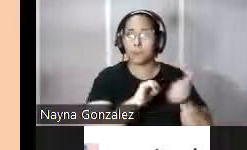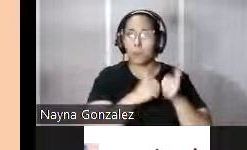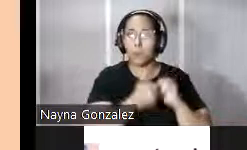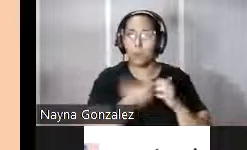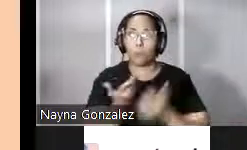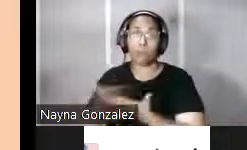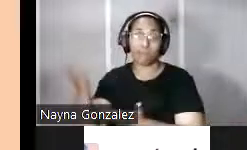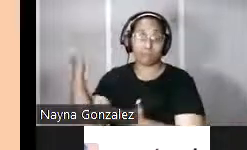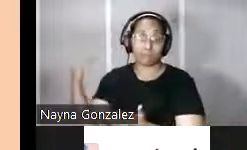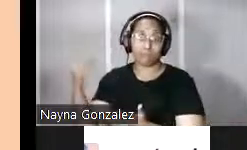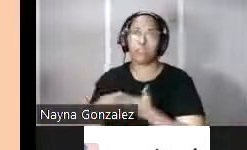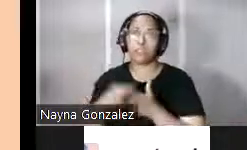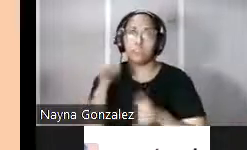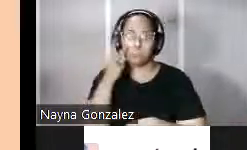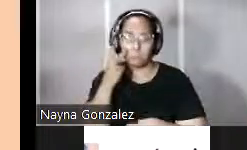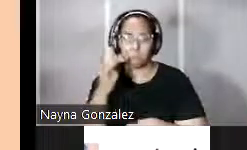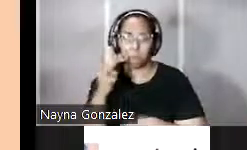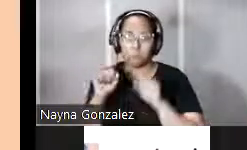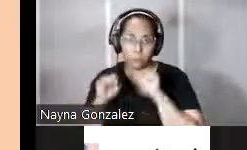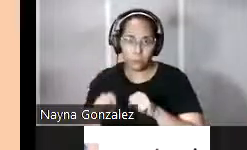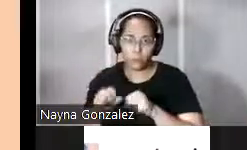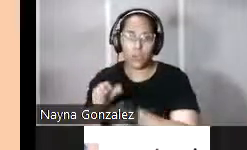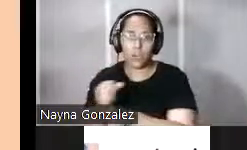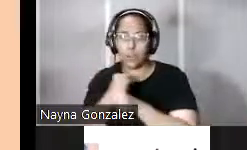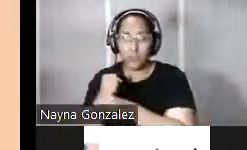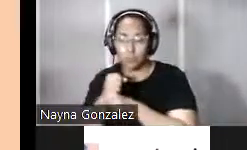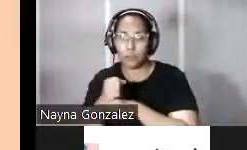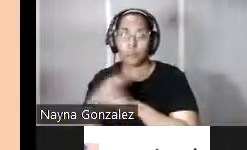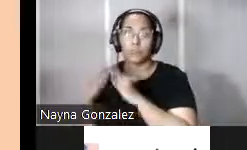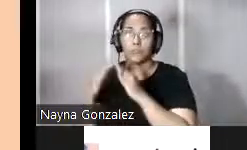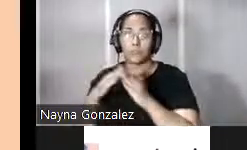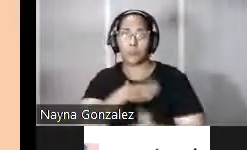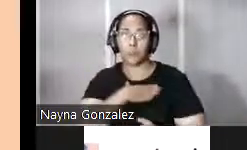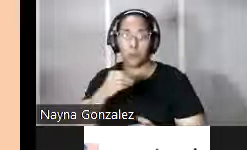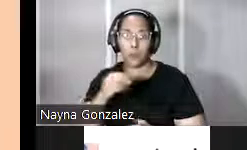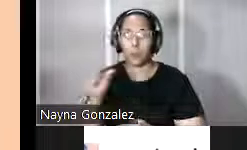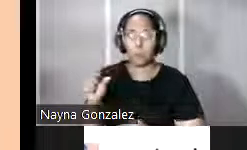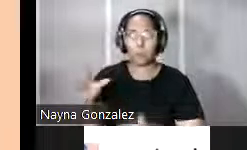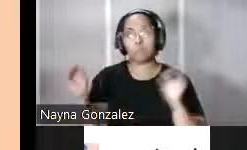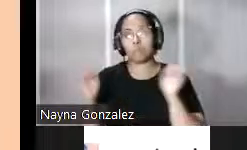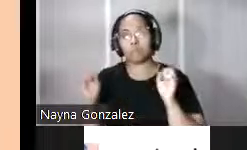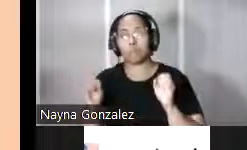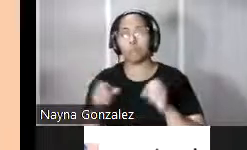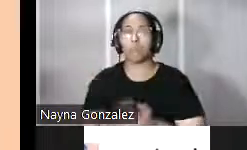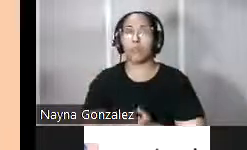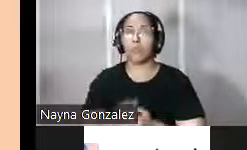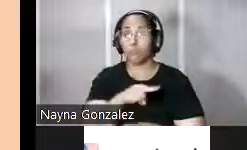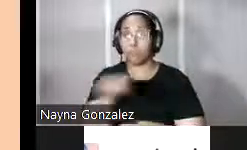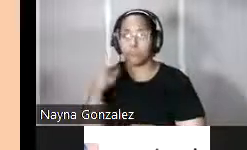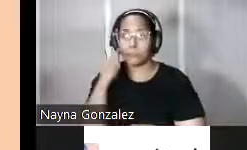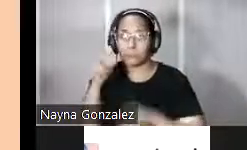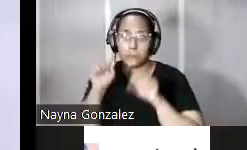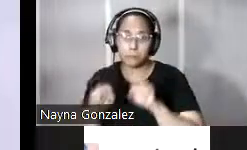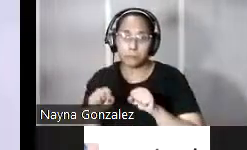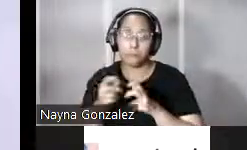originalmente esa primitiva fortificación de Casa Blanca que poco o nada tiene que ver con lo que pueden ustedes ver ahora.